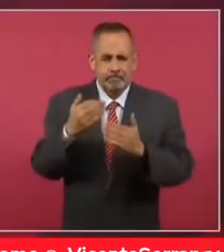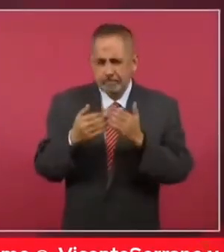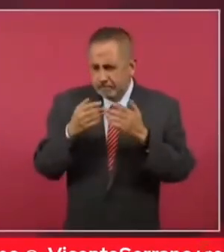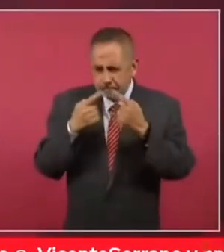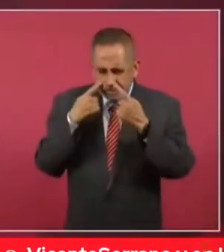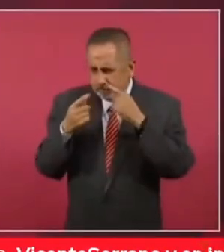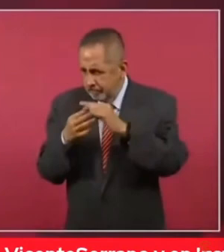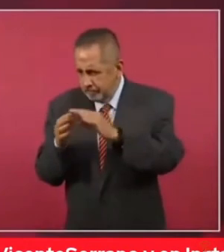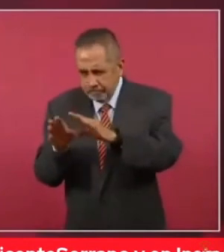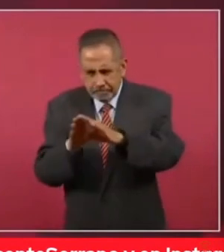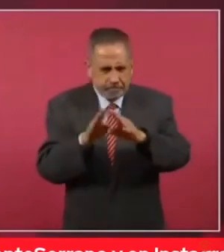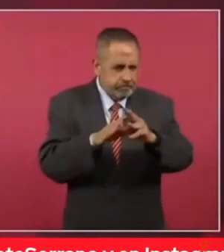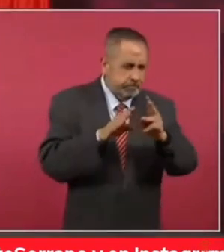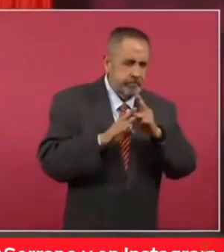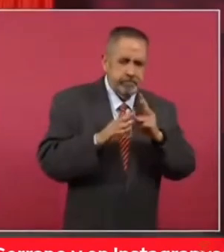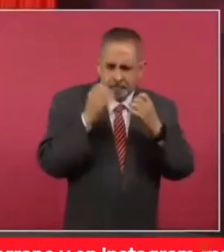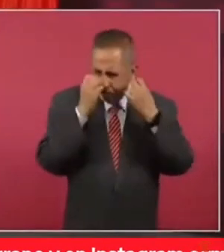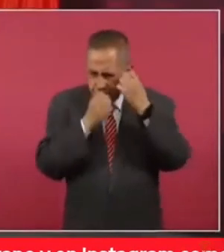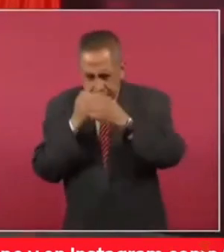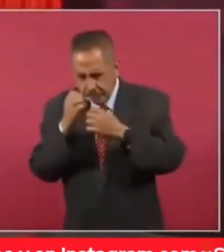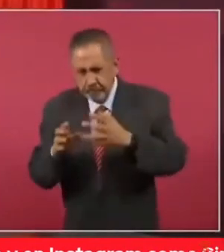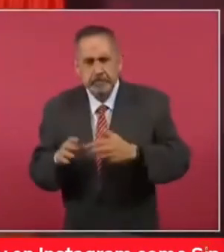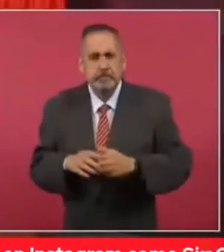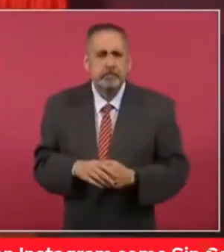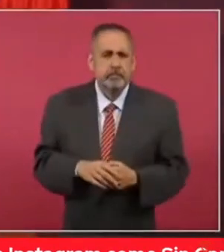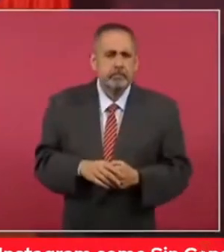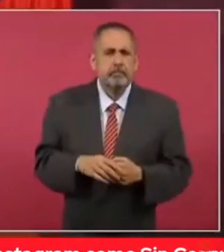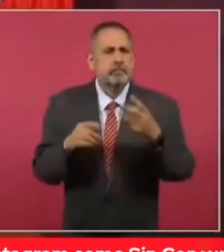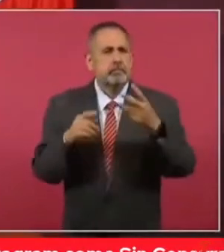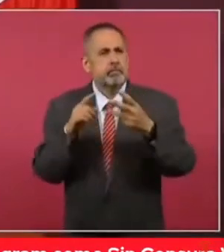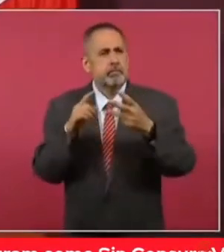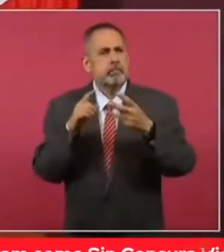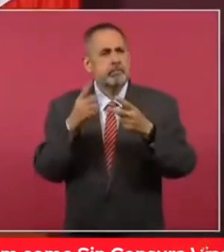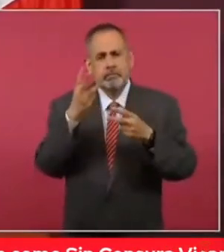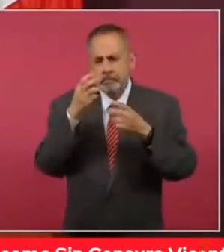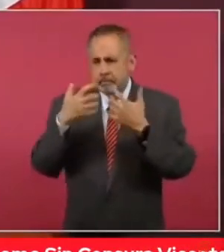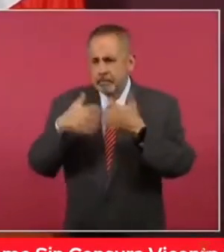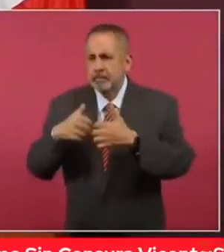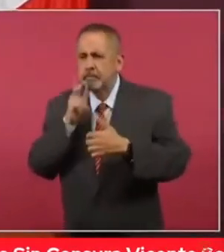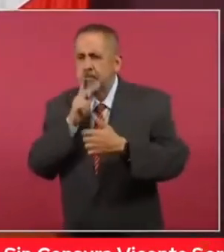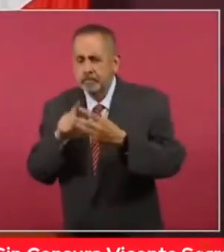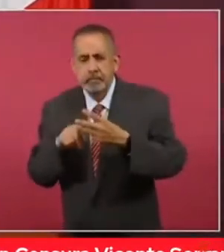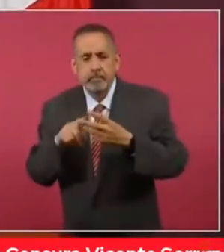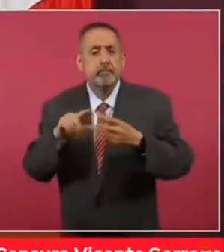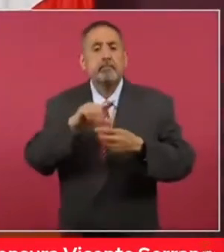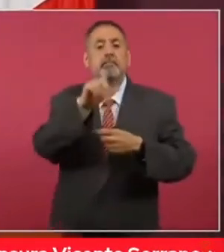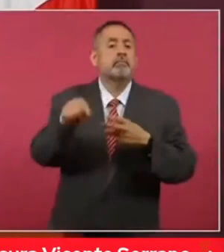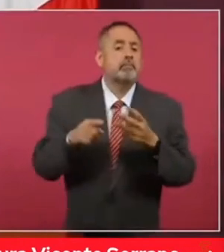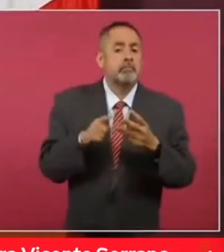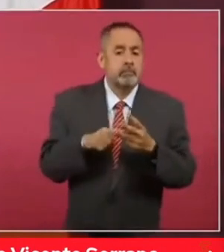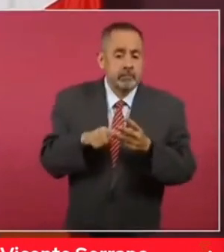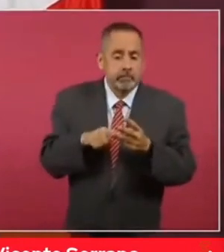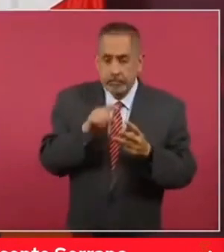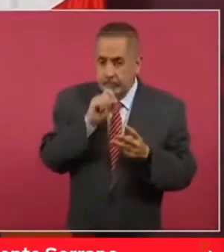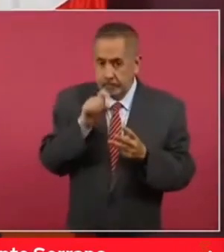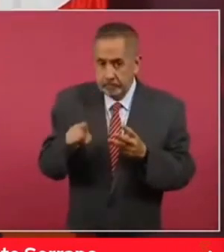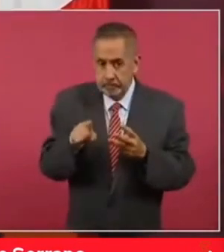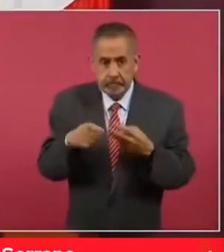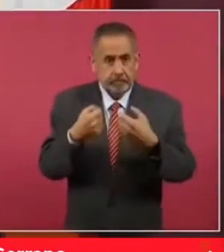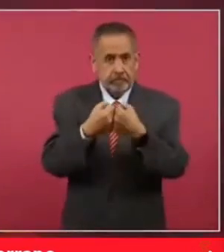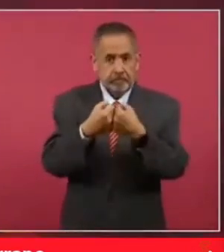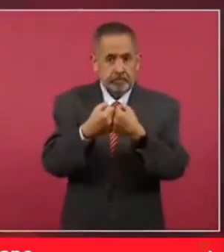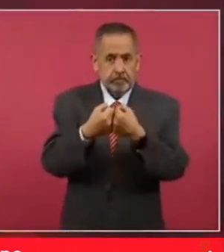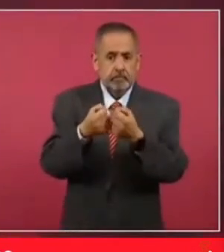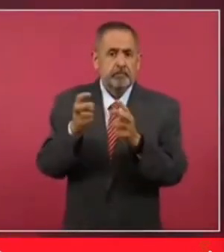faltan de supervisar, tres refinerías, y vamos precisamente a la